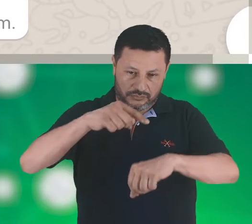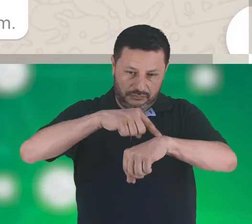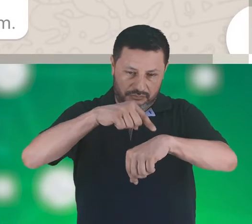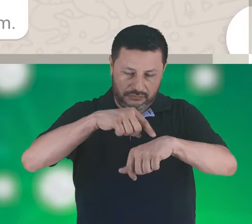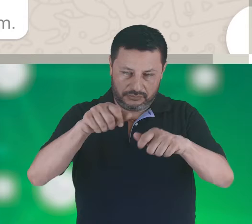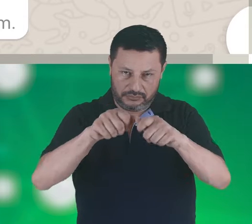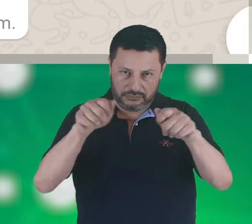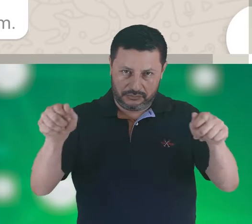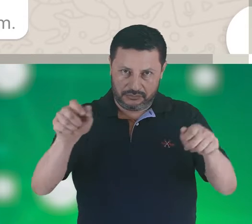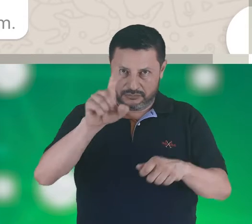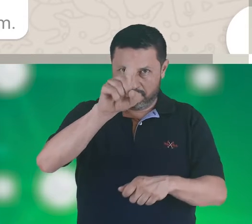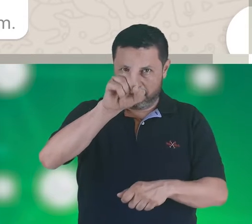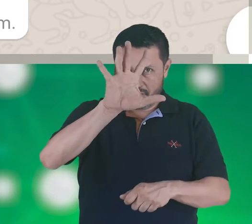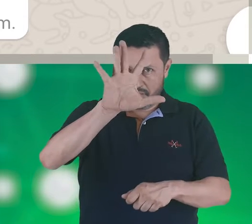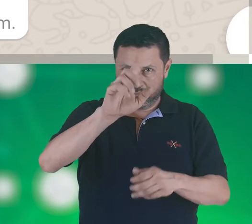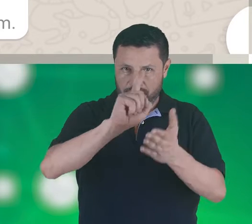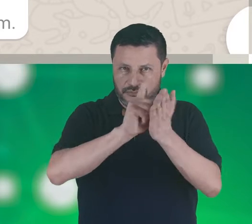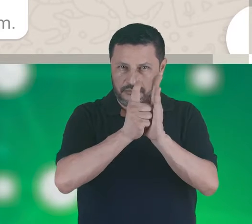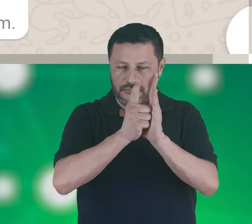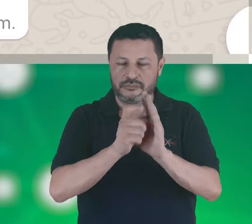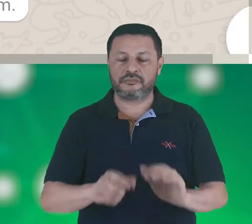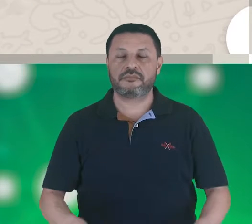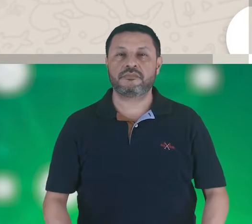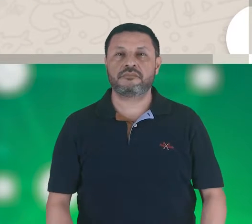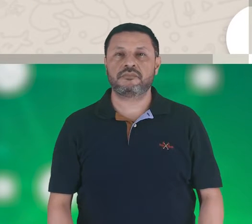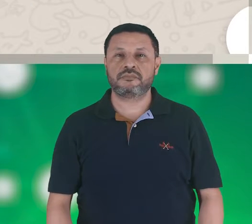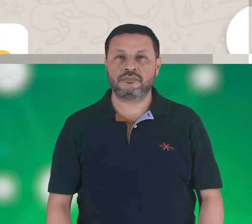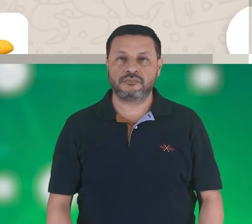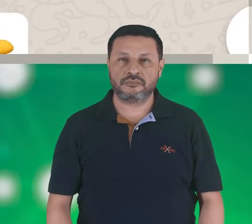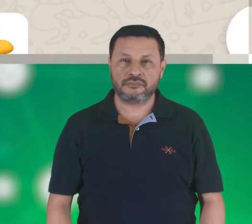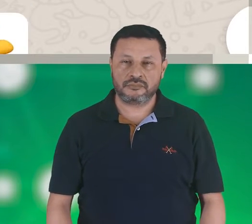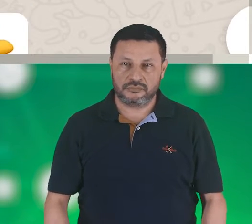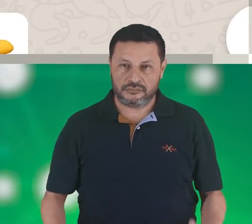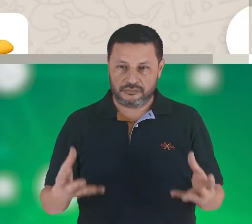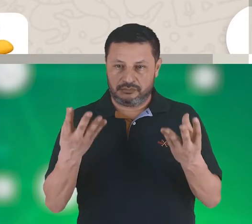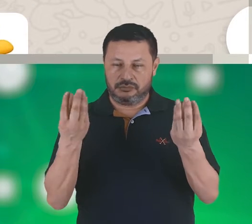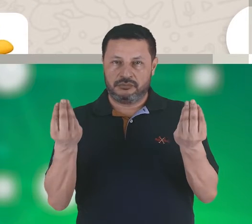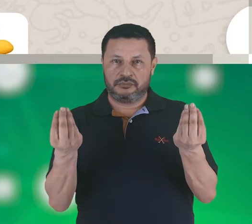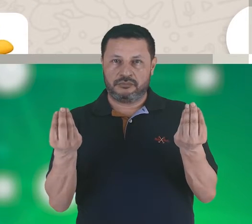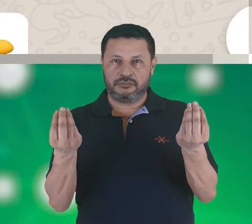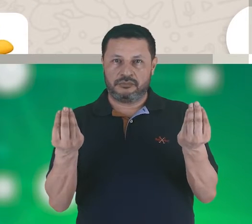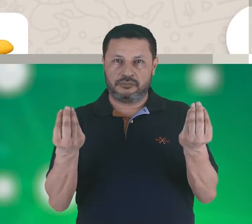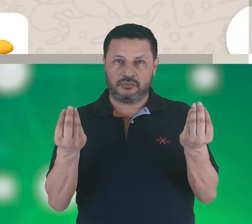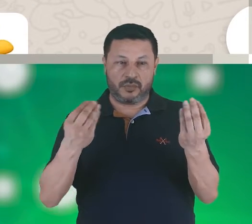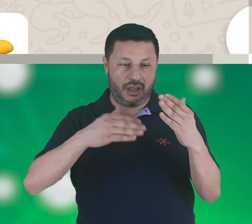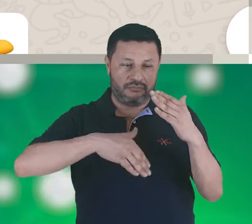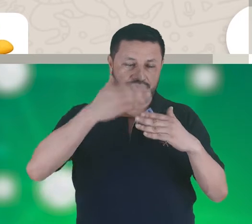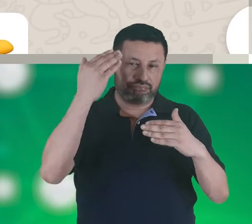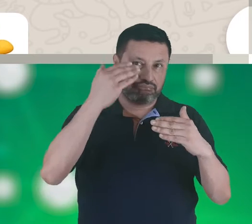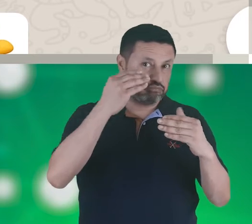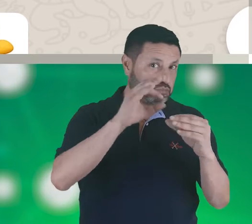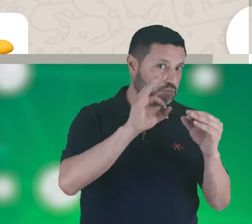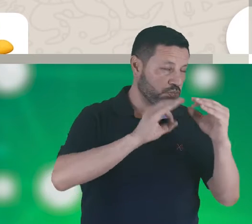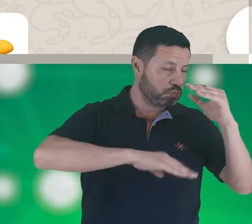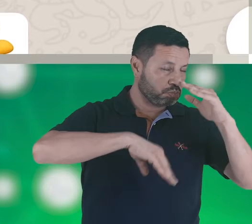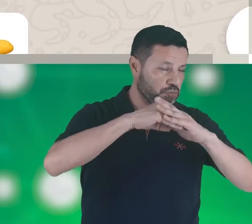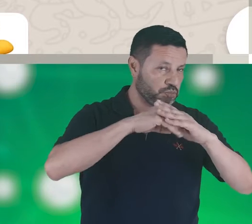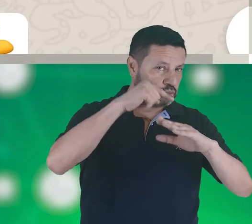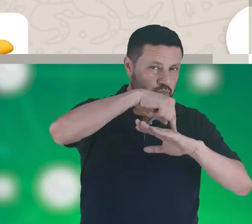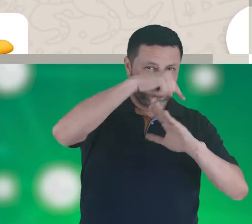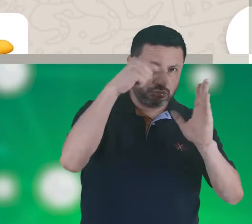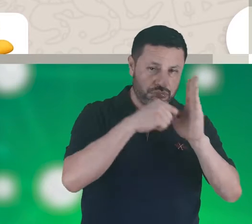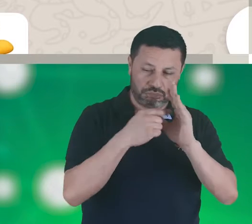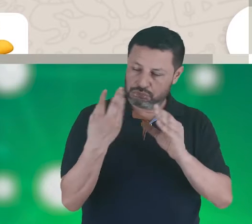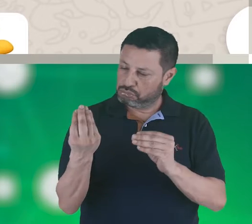tendrán una duración de 15 minutos. El equipo debe estar completo a la hora de iniciar el partido.